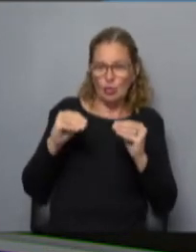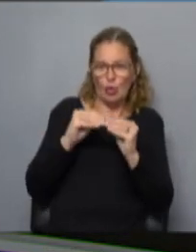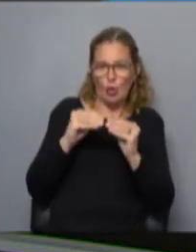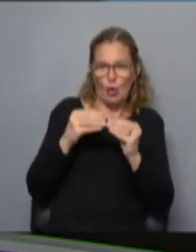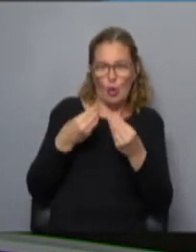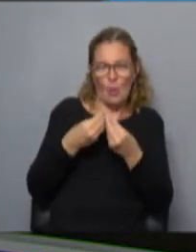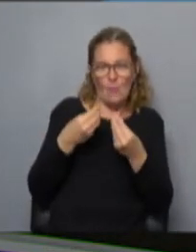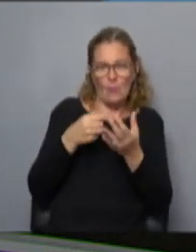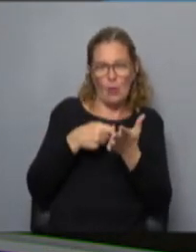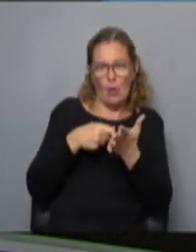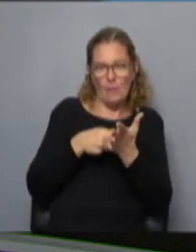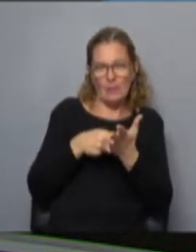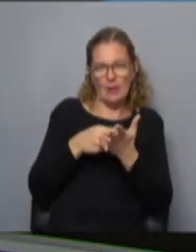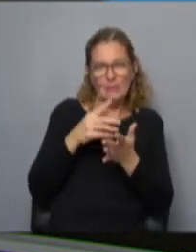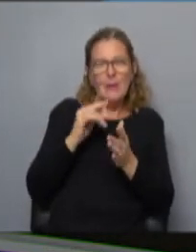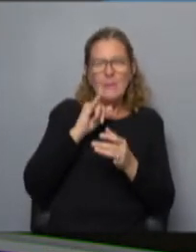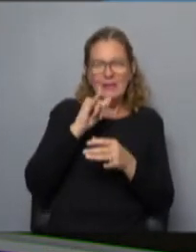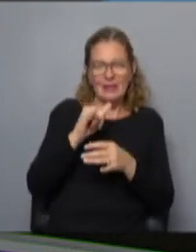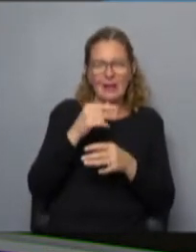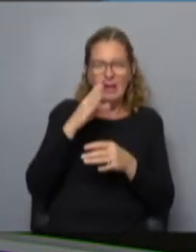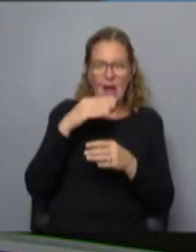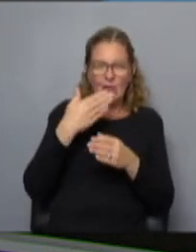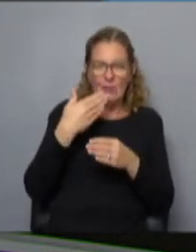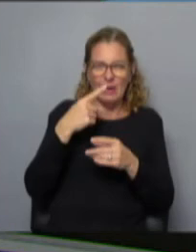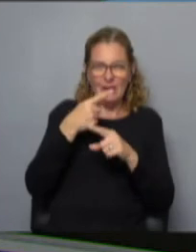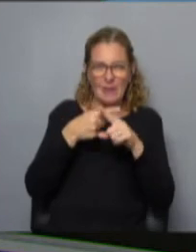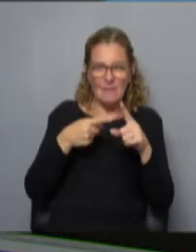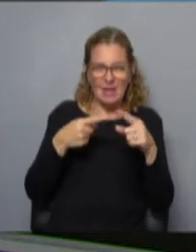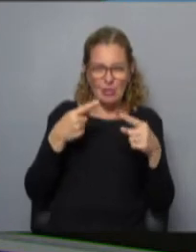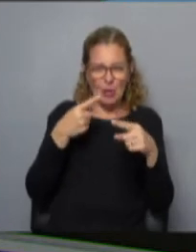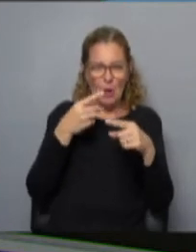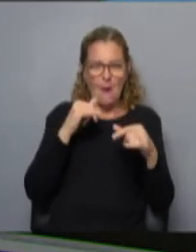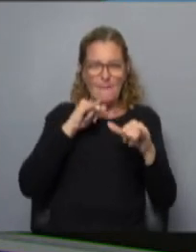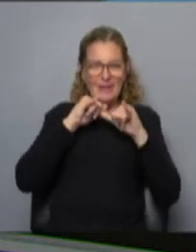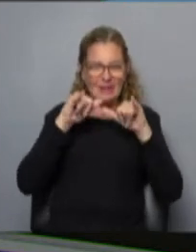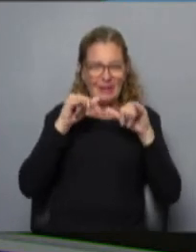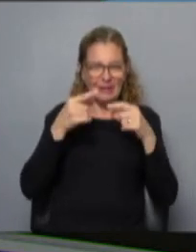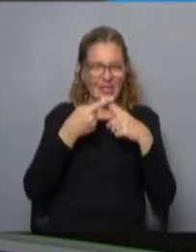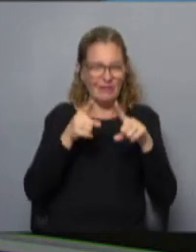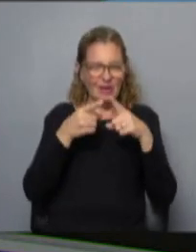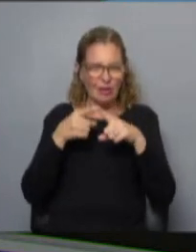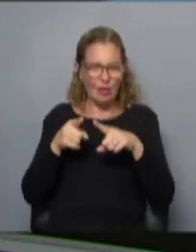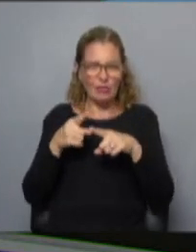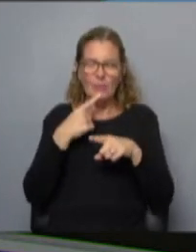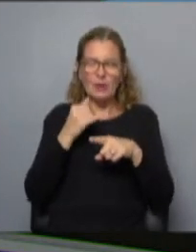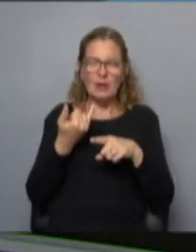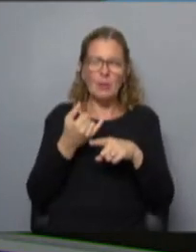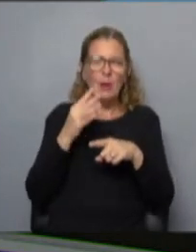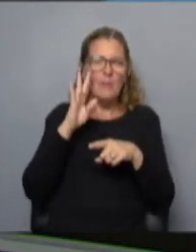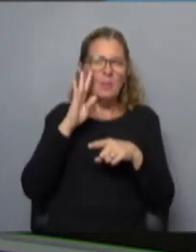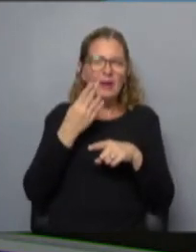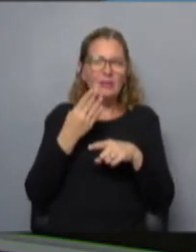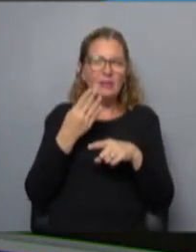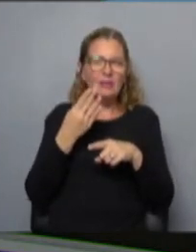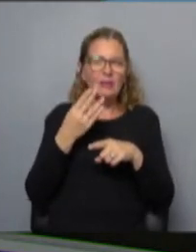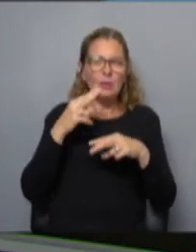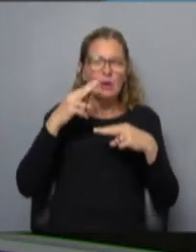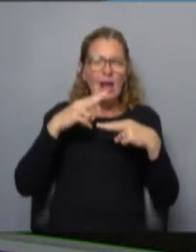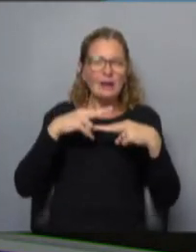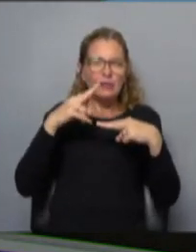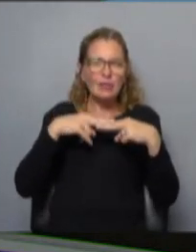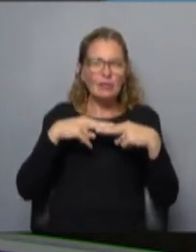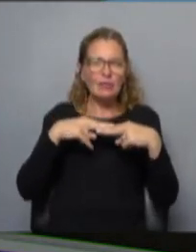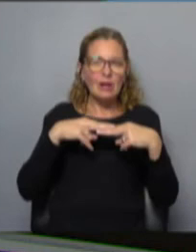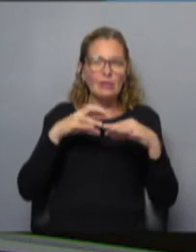De hecho, algunos mensajes de él iban en esa línea. Y en el medio de todos esos mensajes donde decía distintas cosas, como por ejemplo, ¿les parece si construye una red social